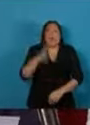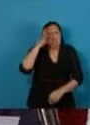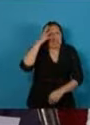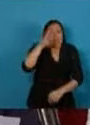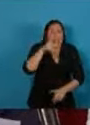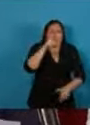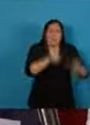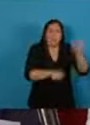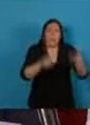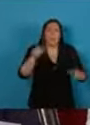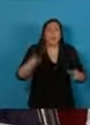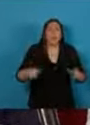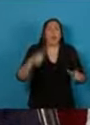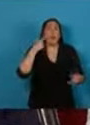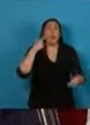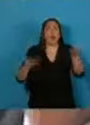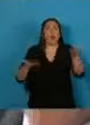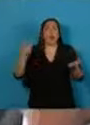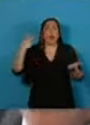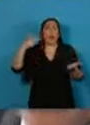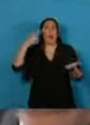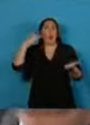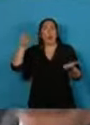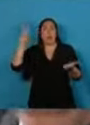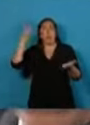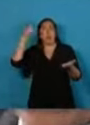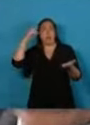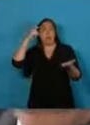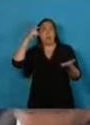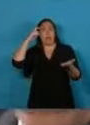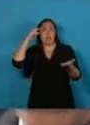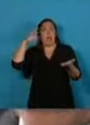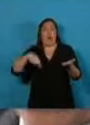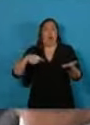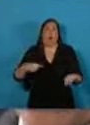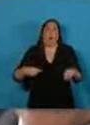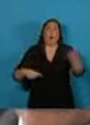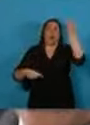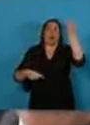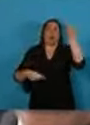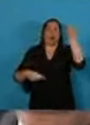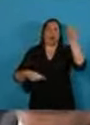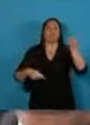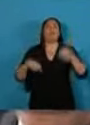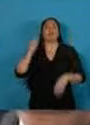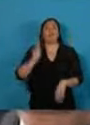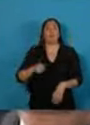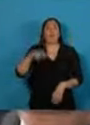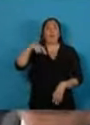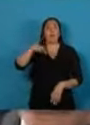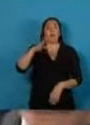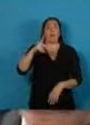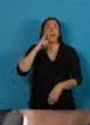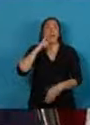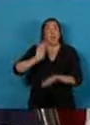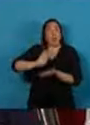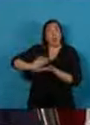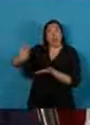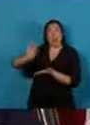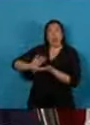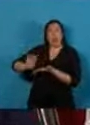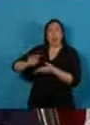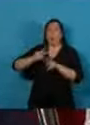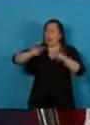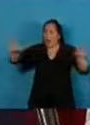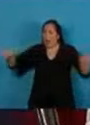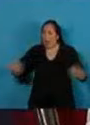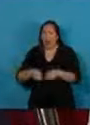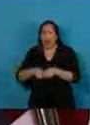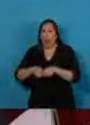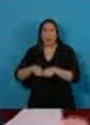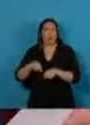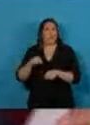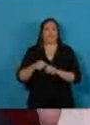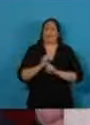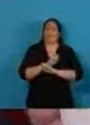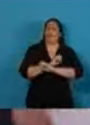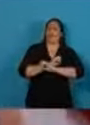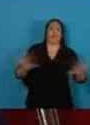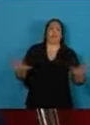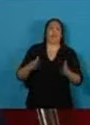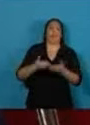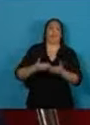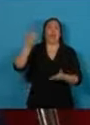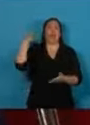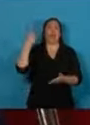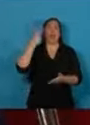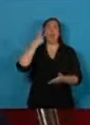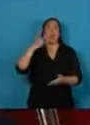altos desde el año 2010. La deuda pública en relación al PBI está en su peor momento desde el año 2004,